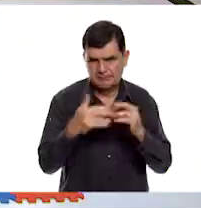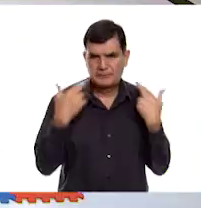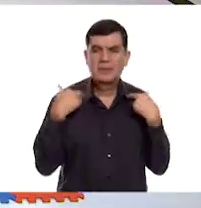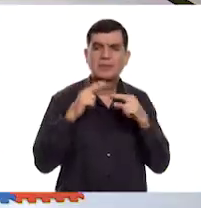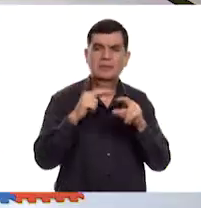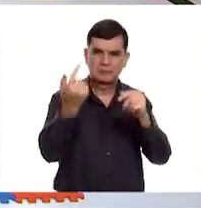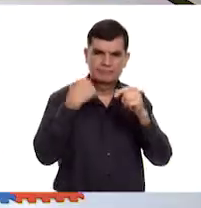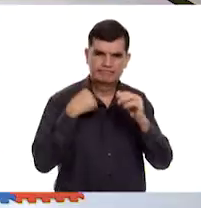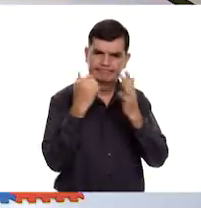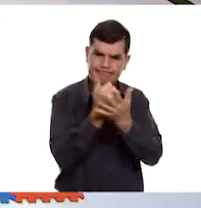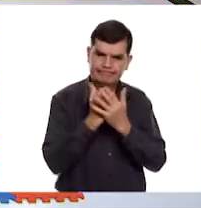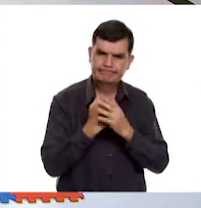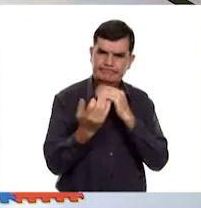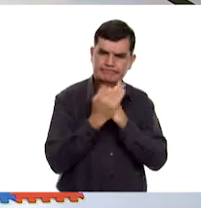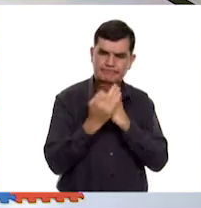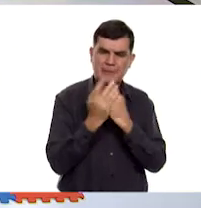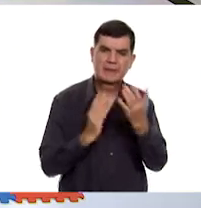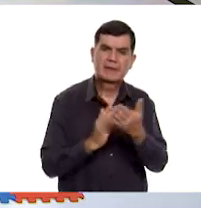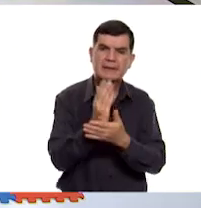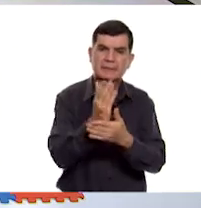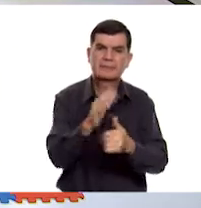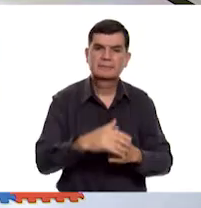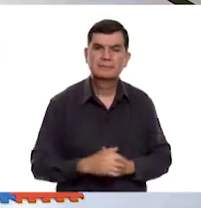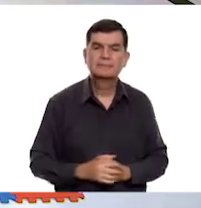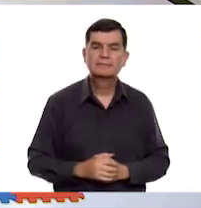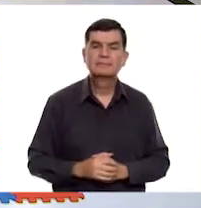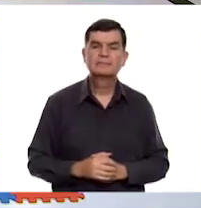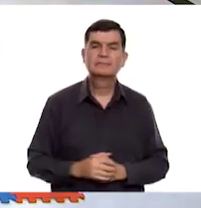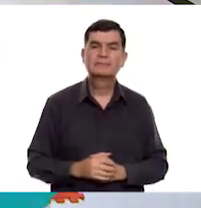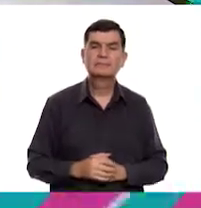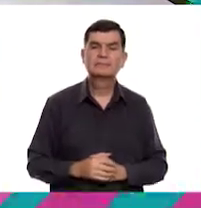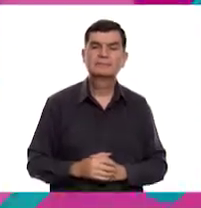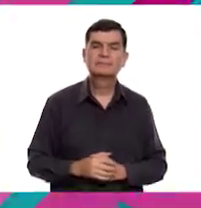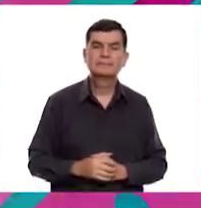Omar Morales a ver qué nos tiene para este reto. ¡A Vamos, a ver.